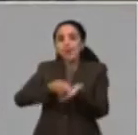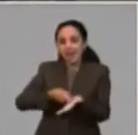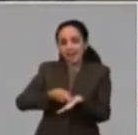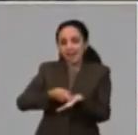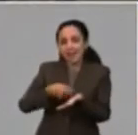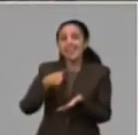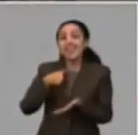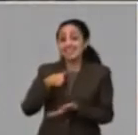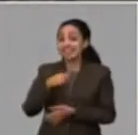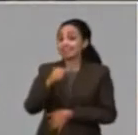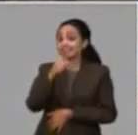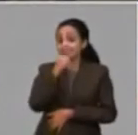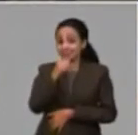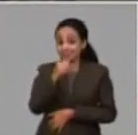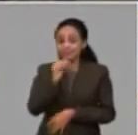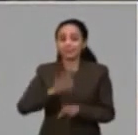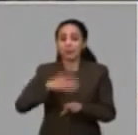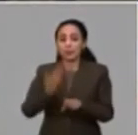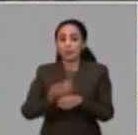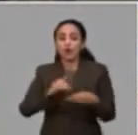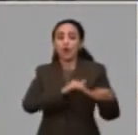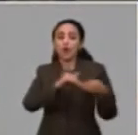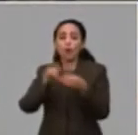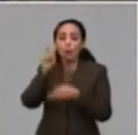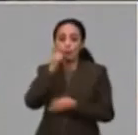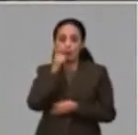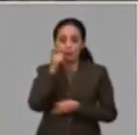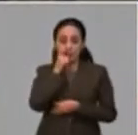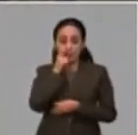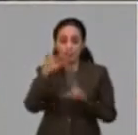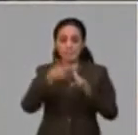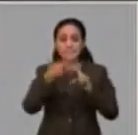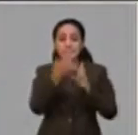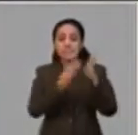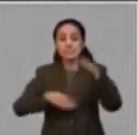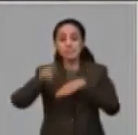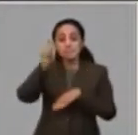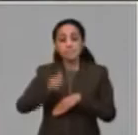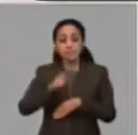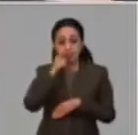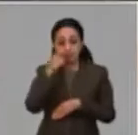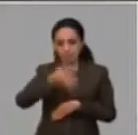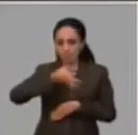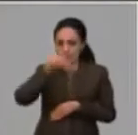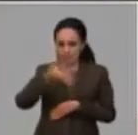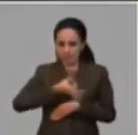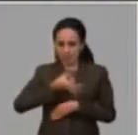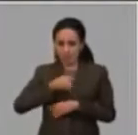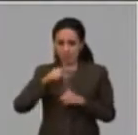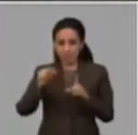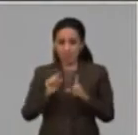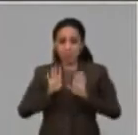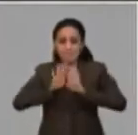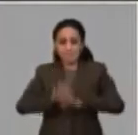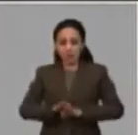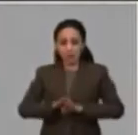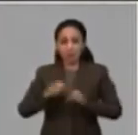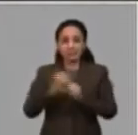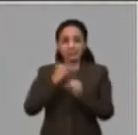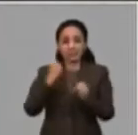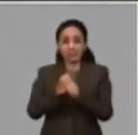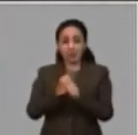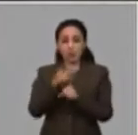nosotros, bueno, el compañero viceministro Vladimir va a hacer referencia porque en el tema de interrupción laboral, una de las preguntas fundamentales es que nosotros estamos